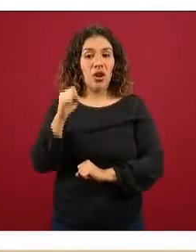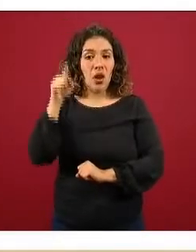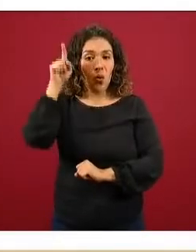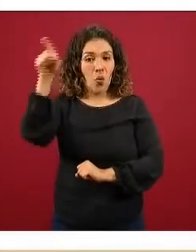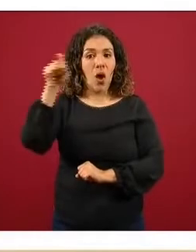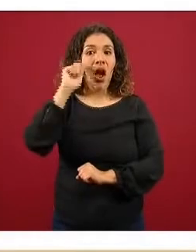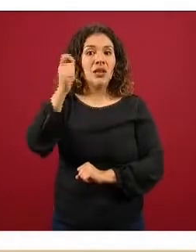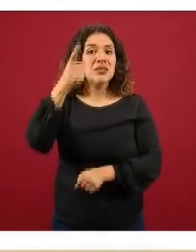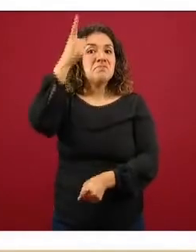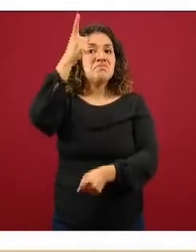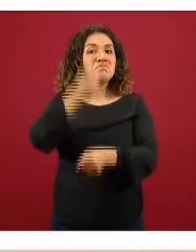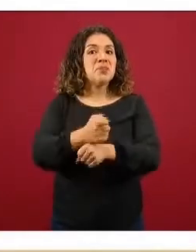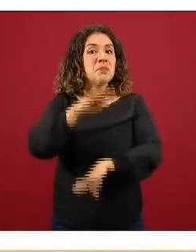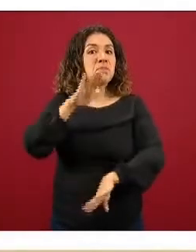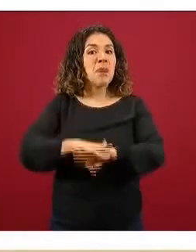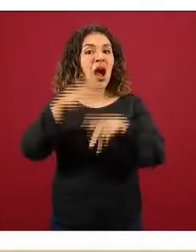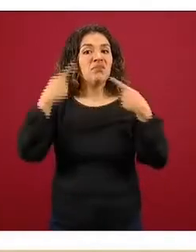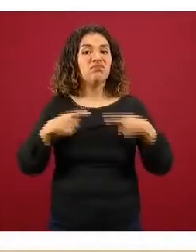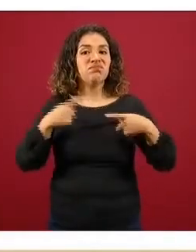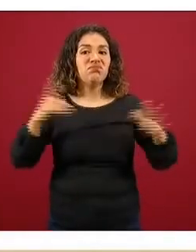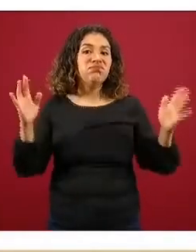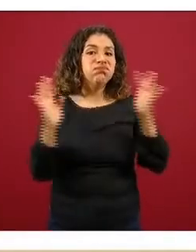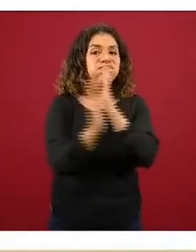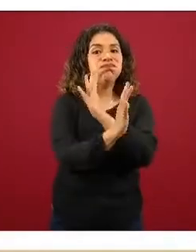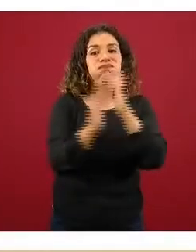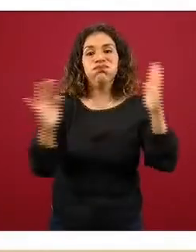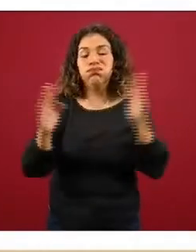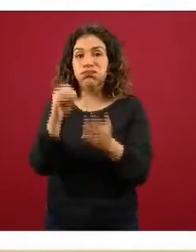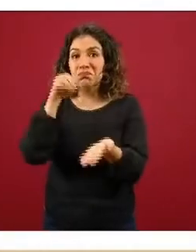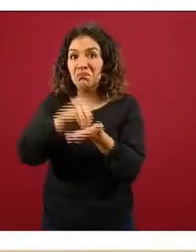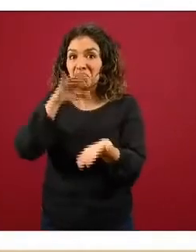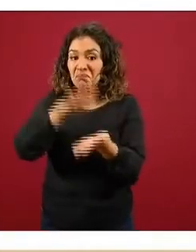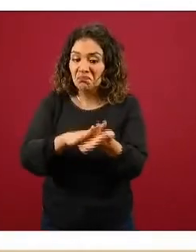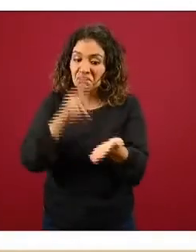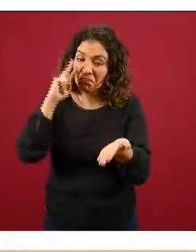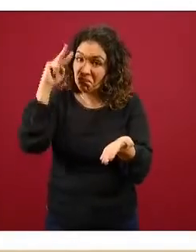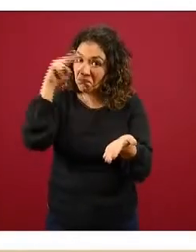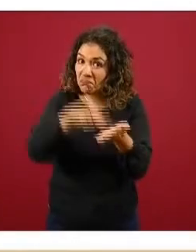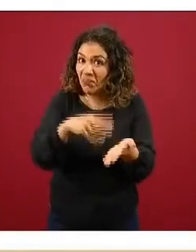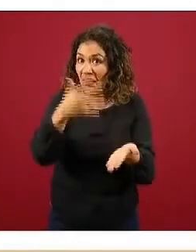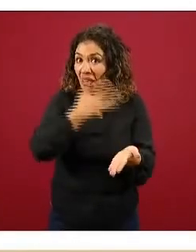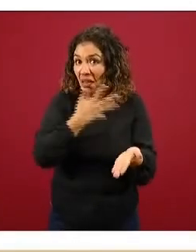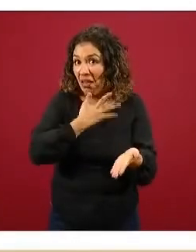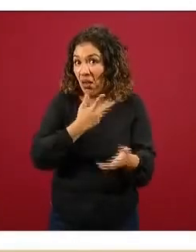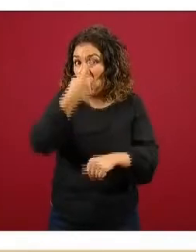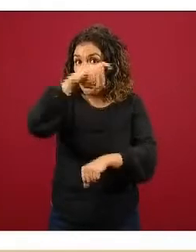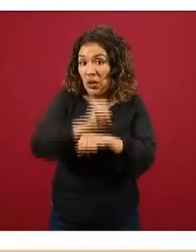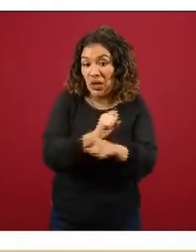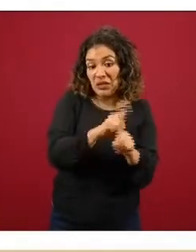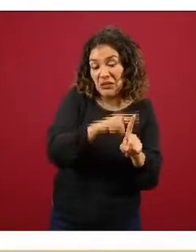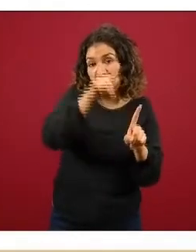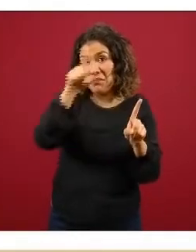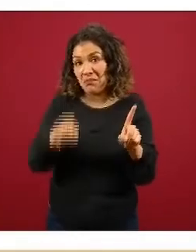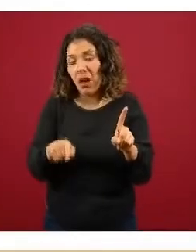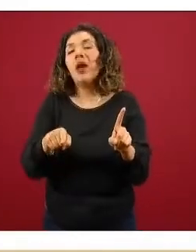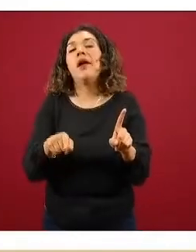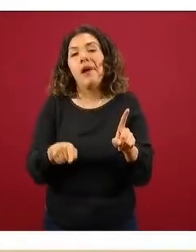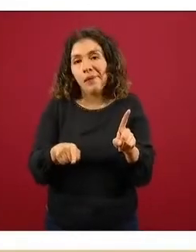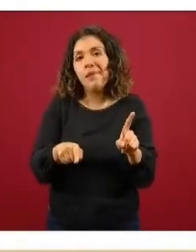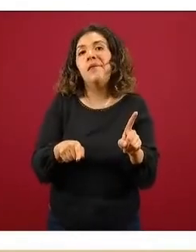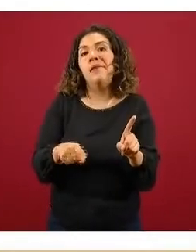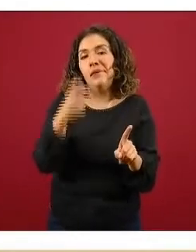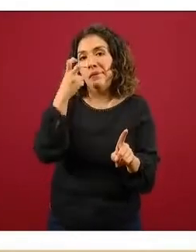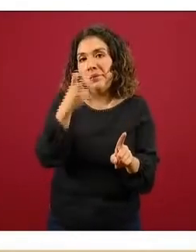es el que mayor movilidad mostró entre una semana y la otra, podemos